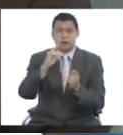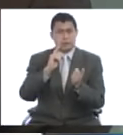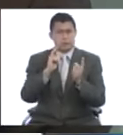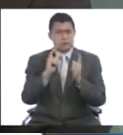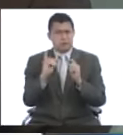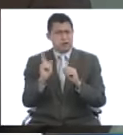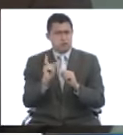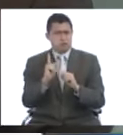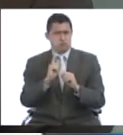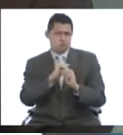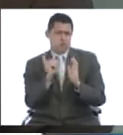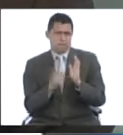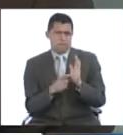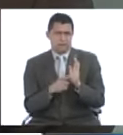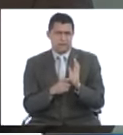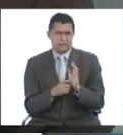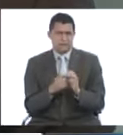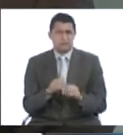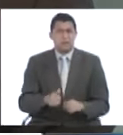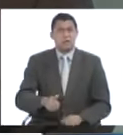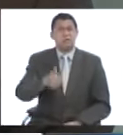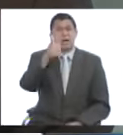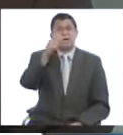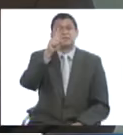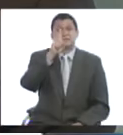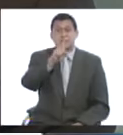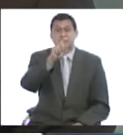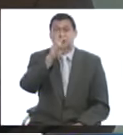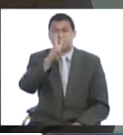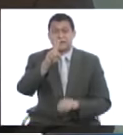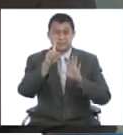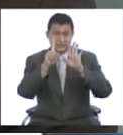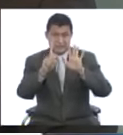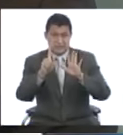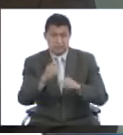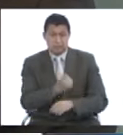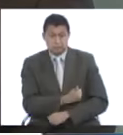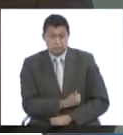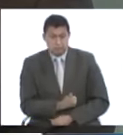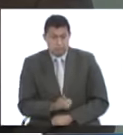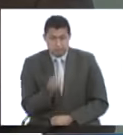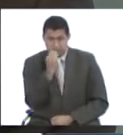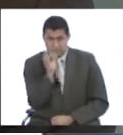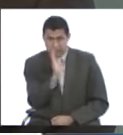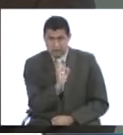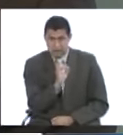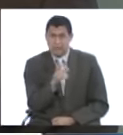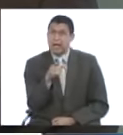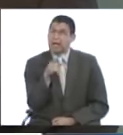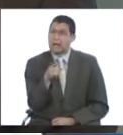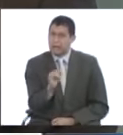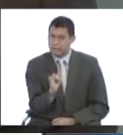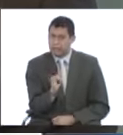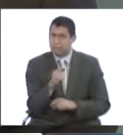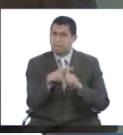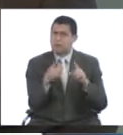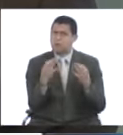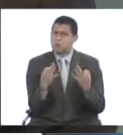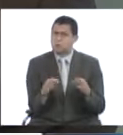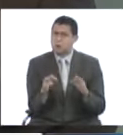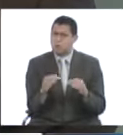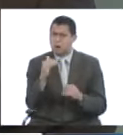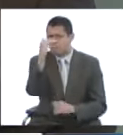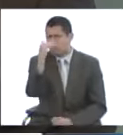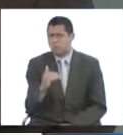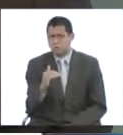pero no definitorios. Cuando hablamos por encima de 126 en ayunas, ya decimos que es una diabetes diagnosticada, pero normal es que esté por